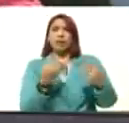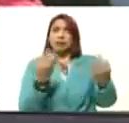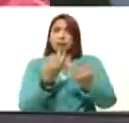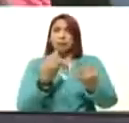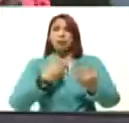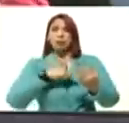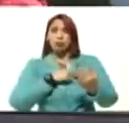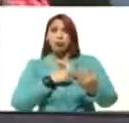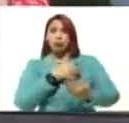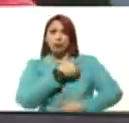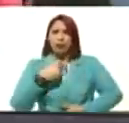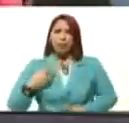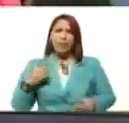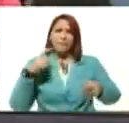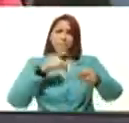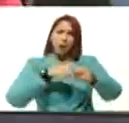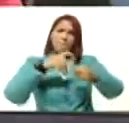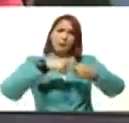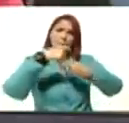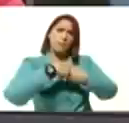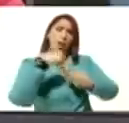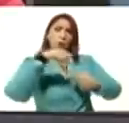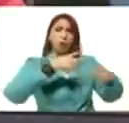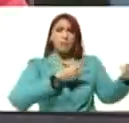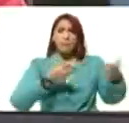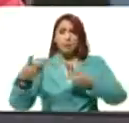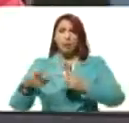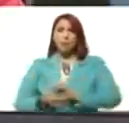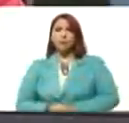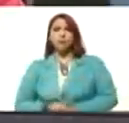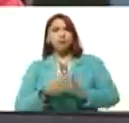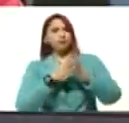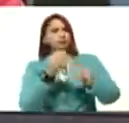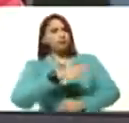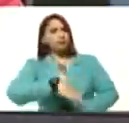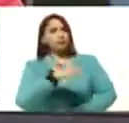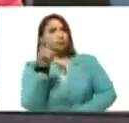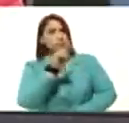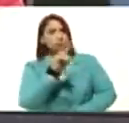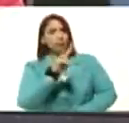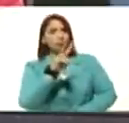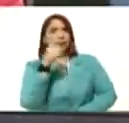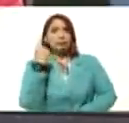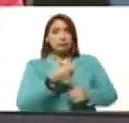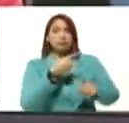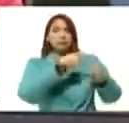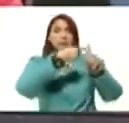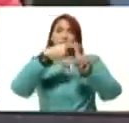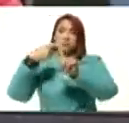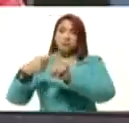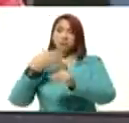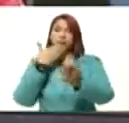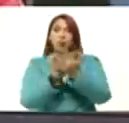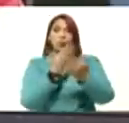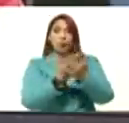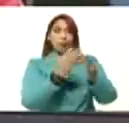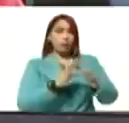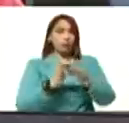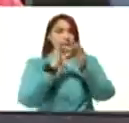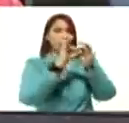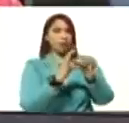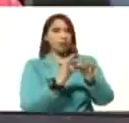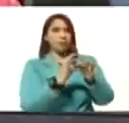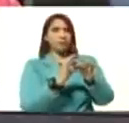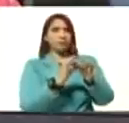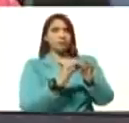tratamos de sumar, sumar. Hoy invitamos a todos los venezolanos a que se sumen a esta propuesta unitaria del